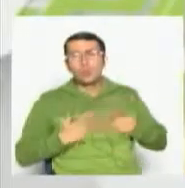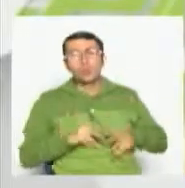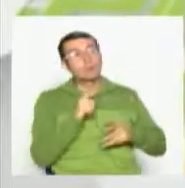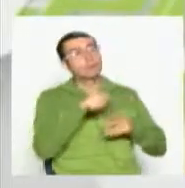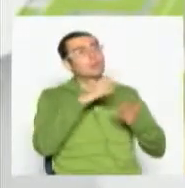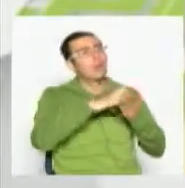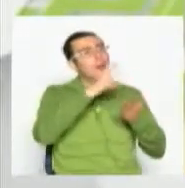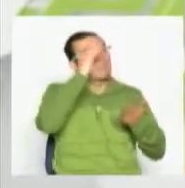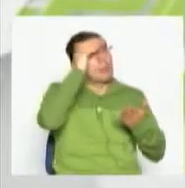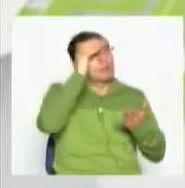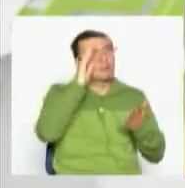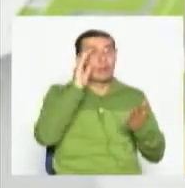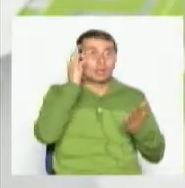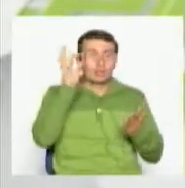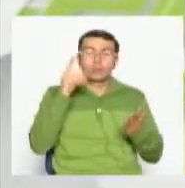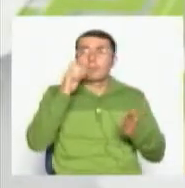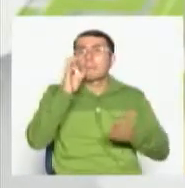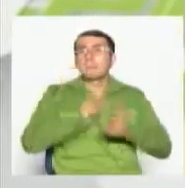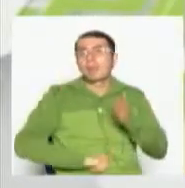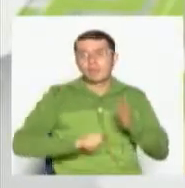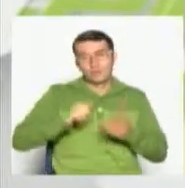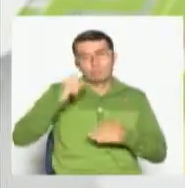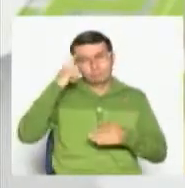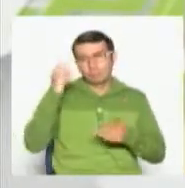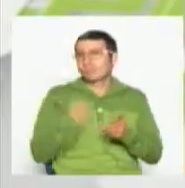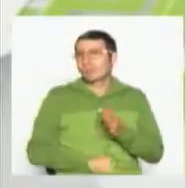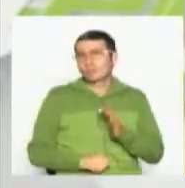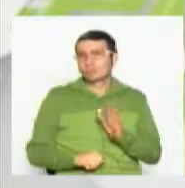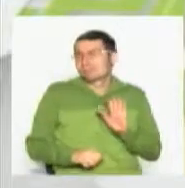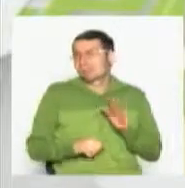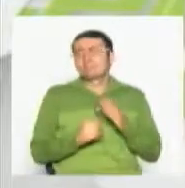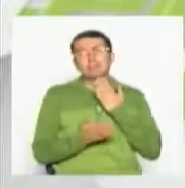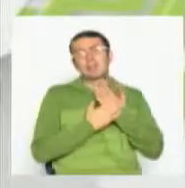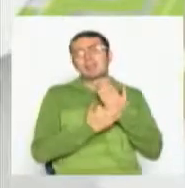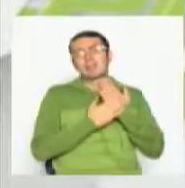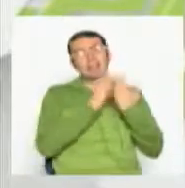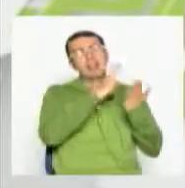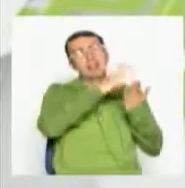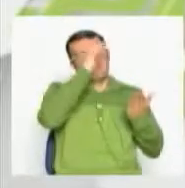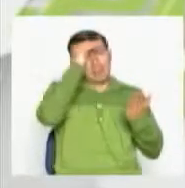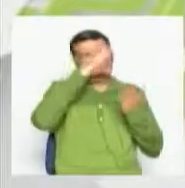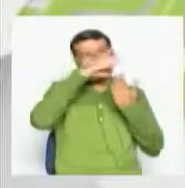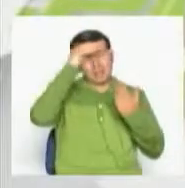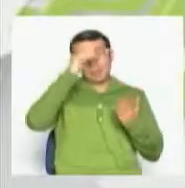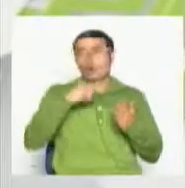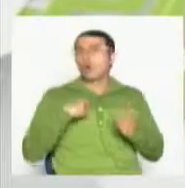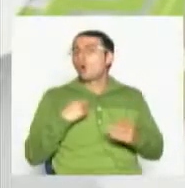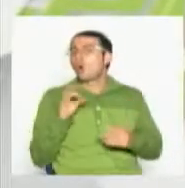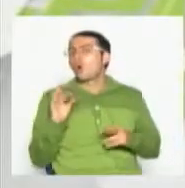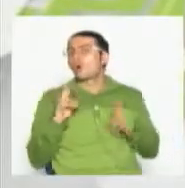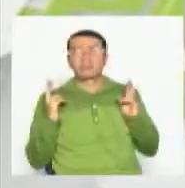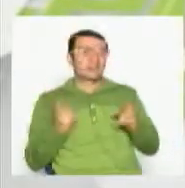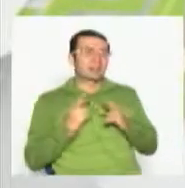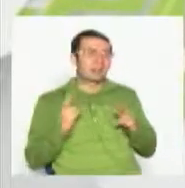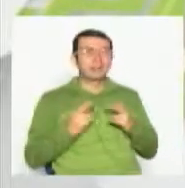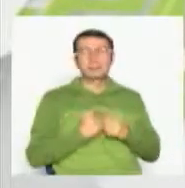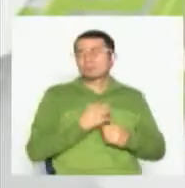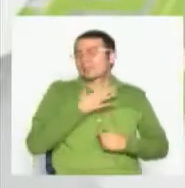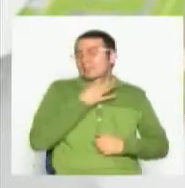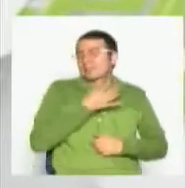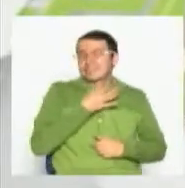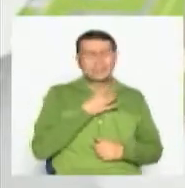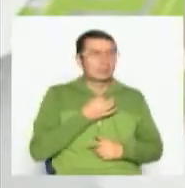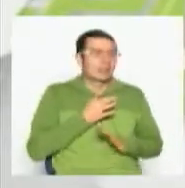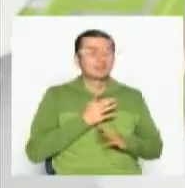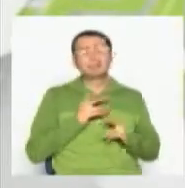me va a costar menos bruto, ¿cierto? Y me va a permitir aprender o simplemente recrearme, divertirme, reírme y acostarme